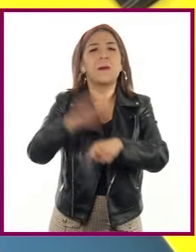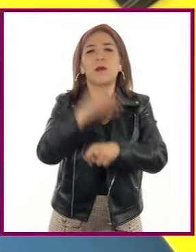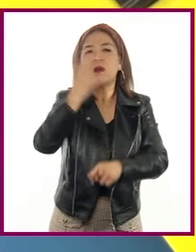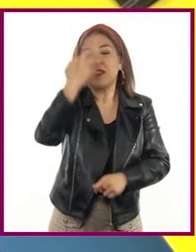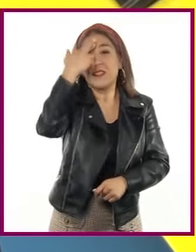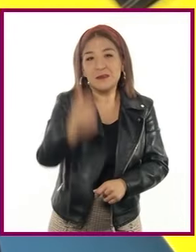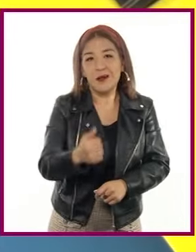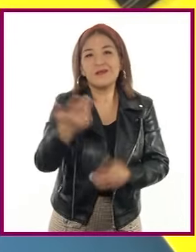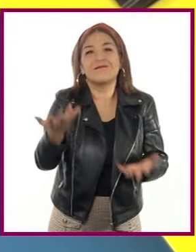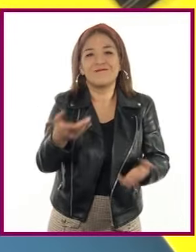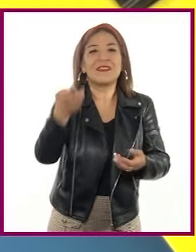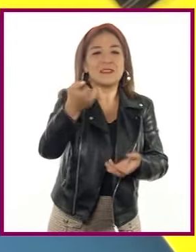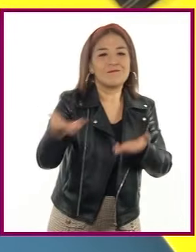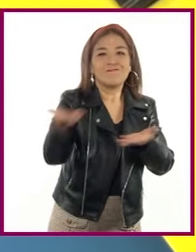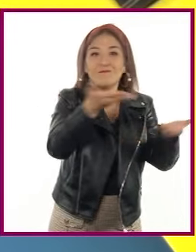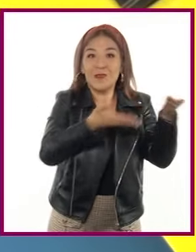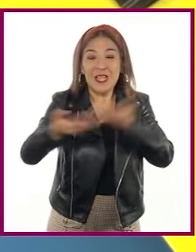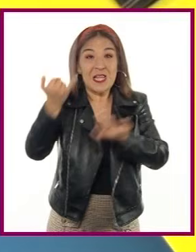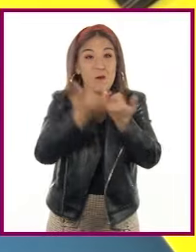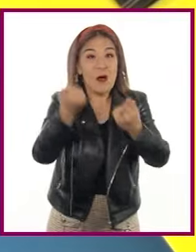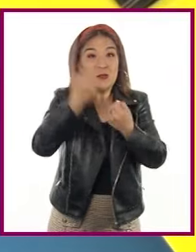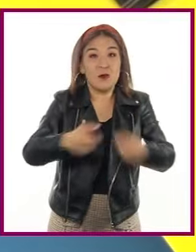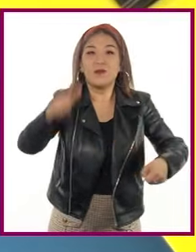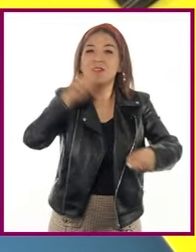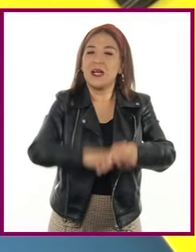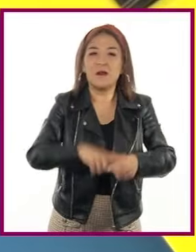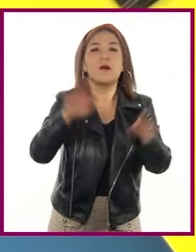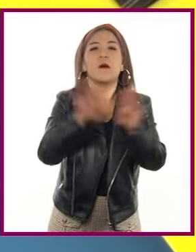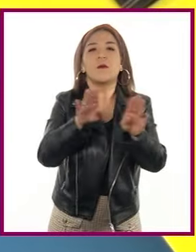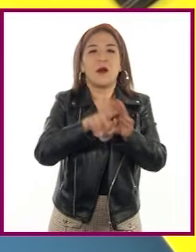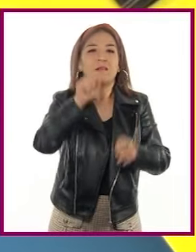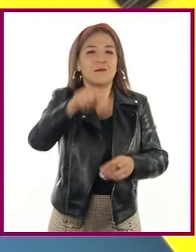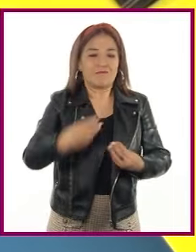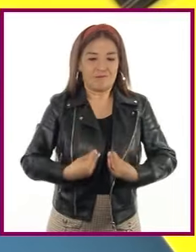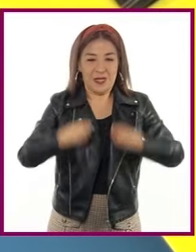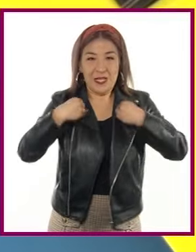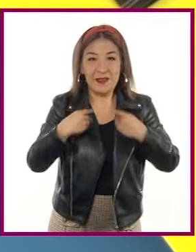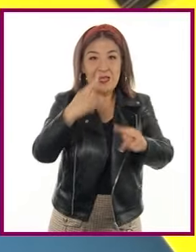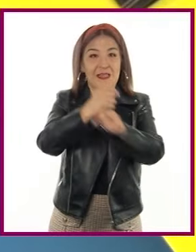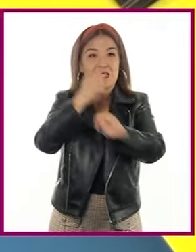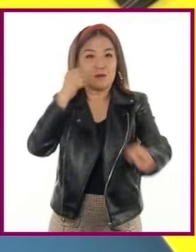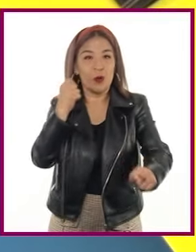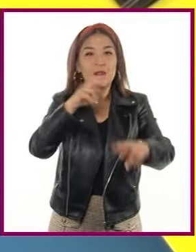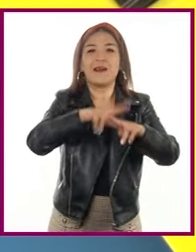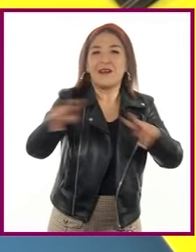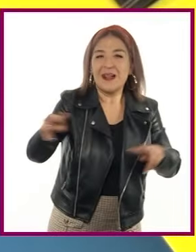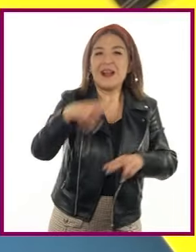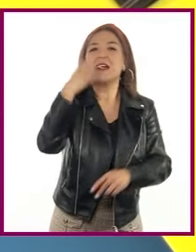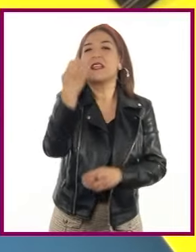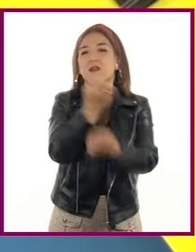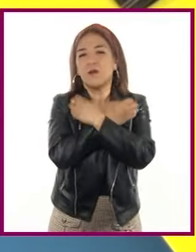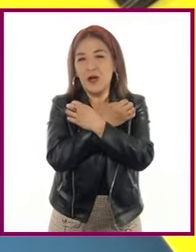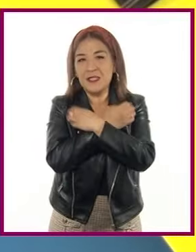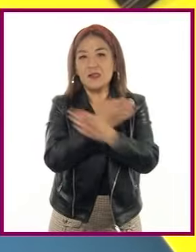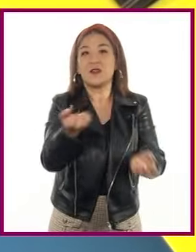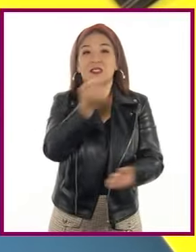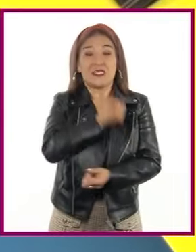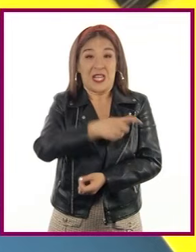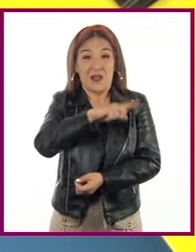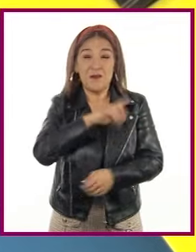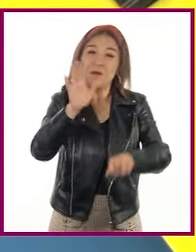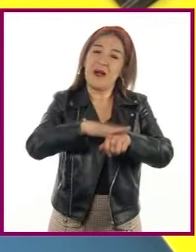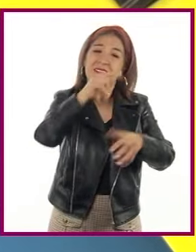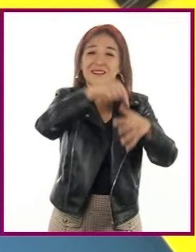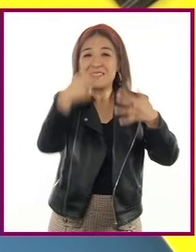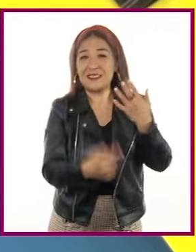desequilibrio social, pues la infraestructura y los servicios como vivienda, transporte, educación, salud, entre otros,